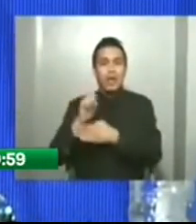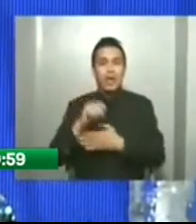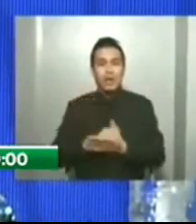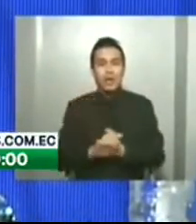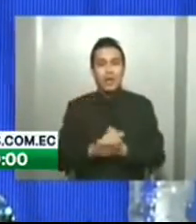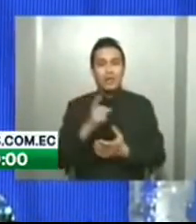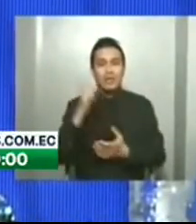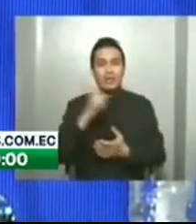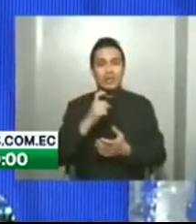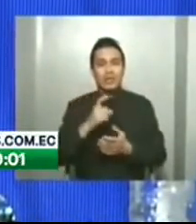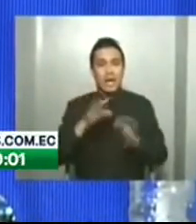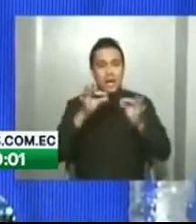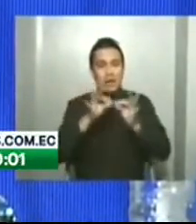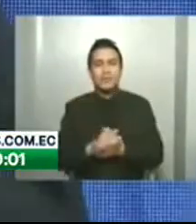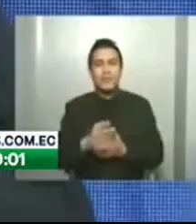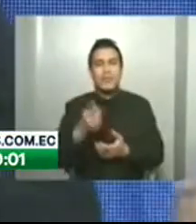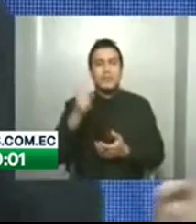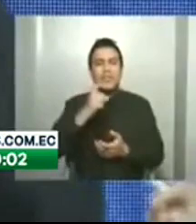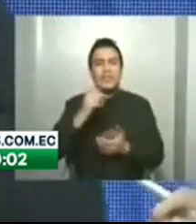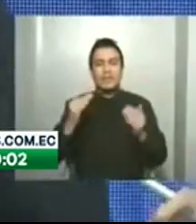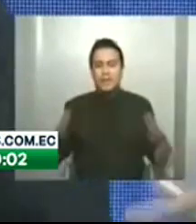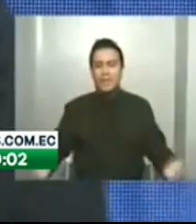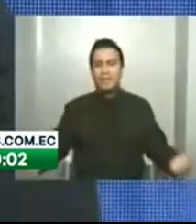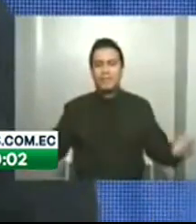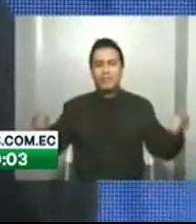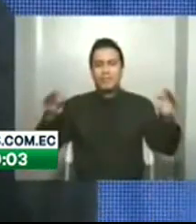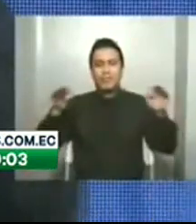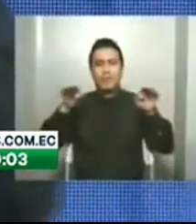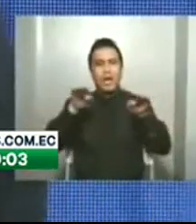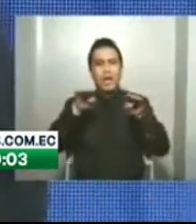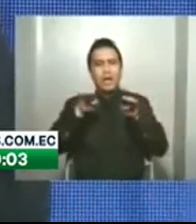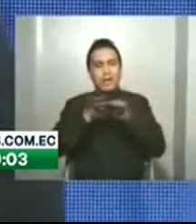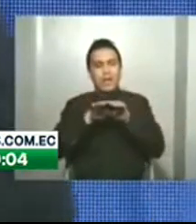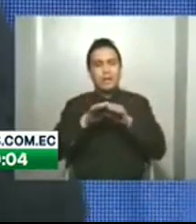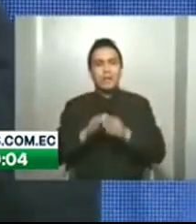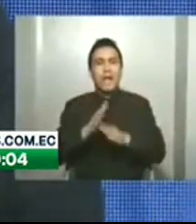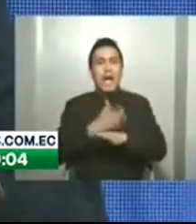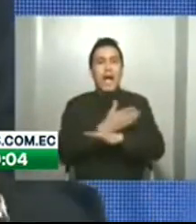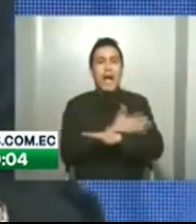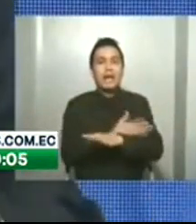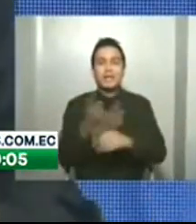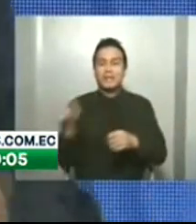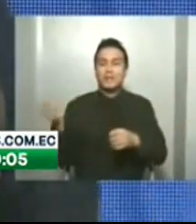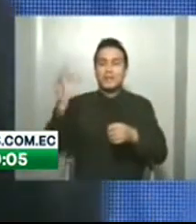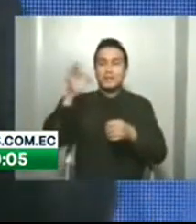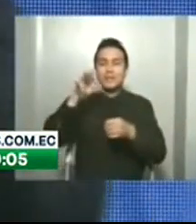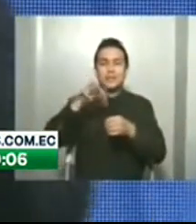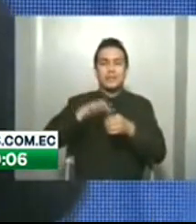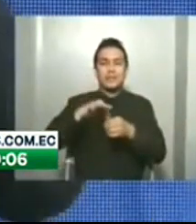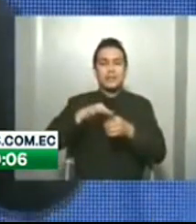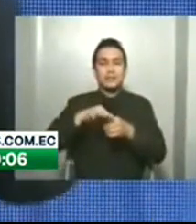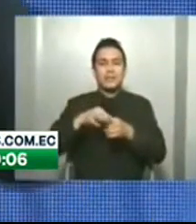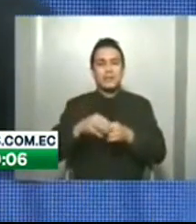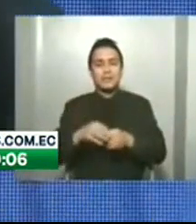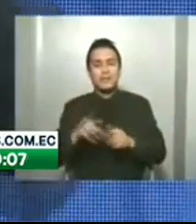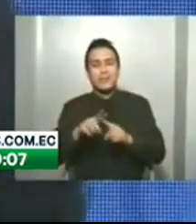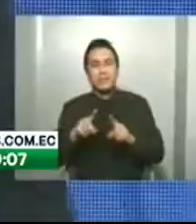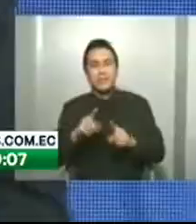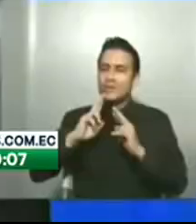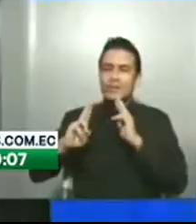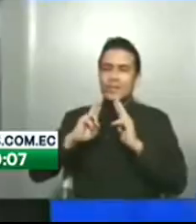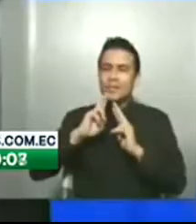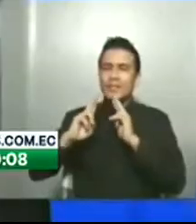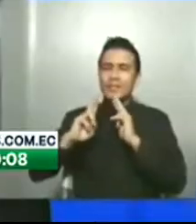limpieza de estos ríos. Debemos hacernos antes de ir a sufragar la prueba del polígrafo para saber quién quiere administrar una provincia realmente.